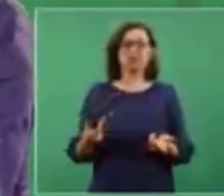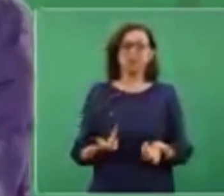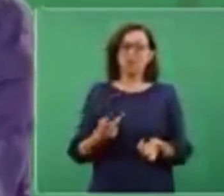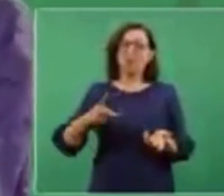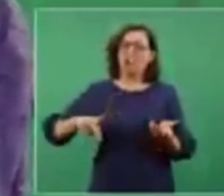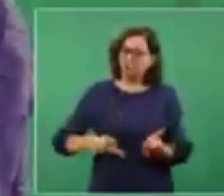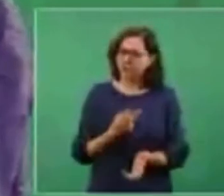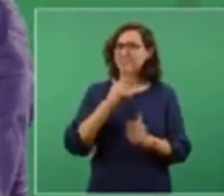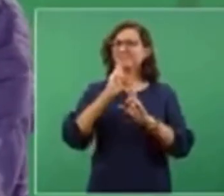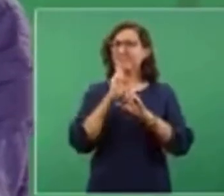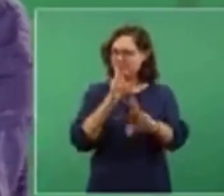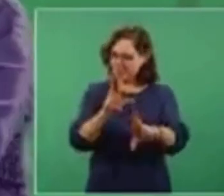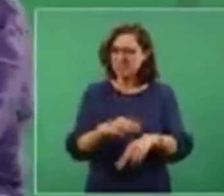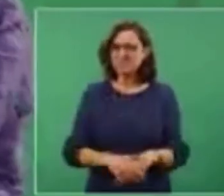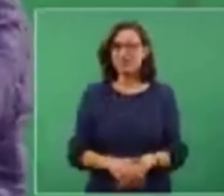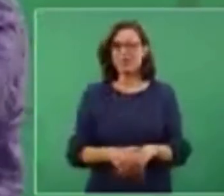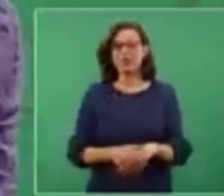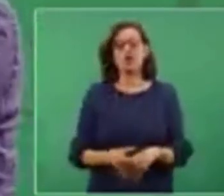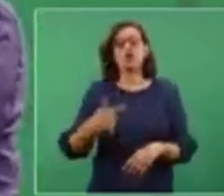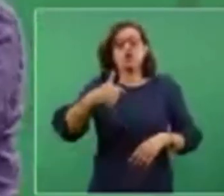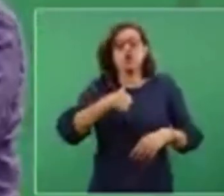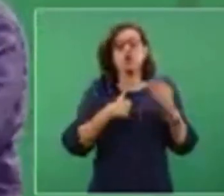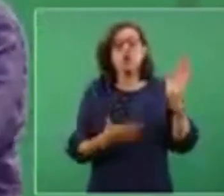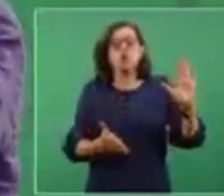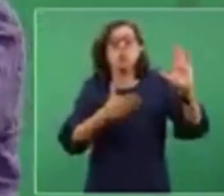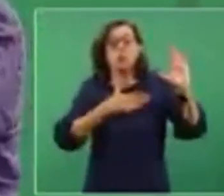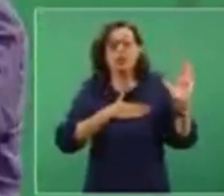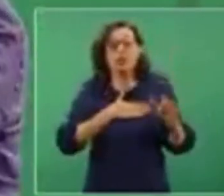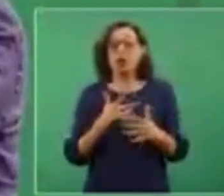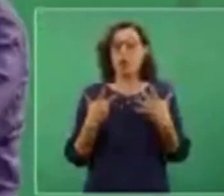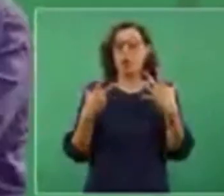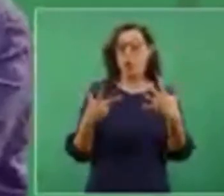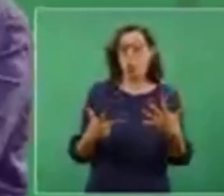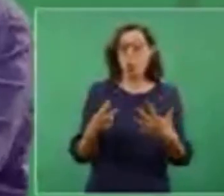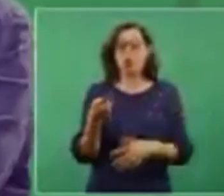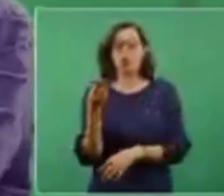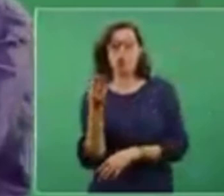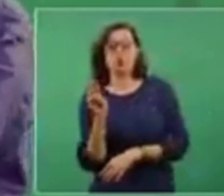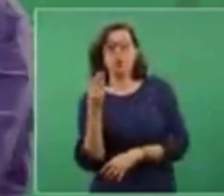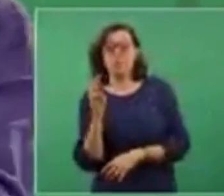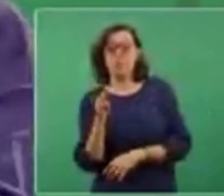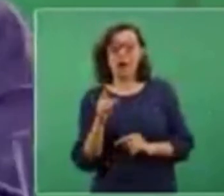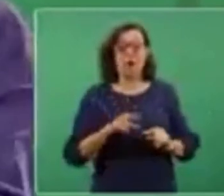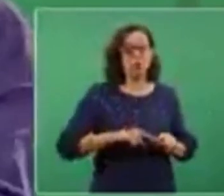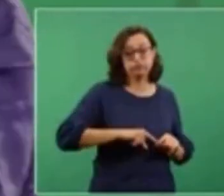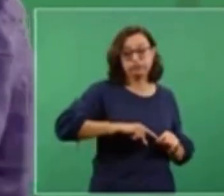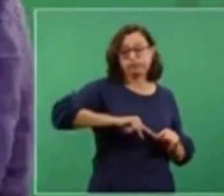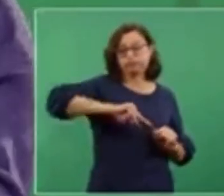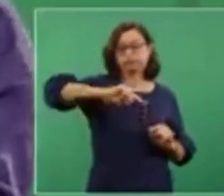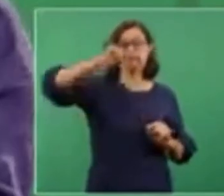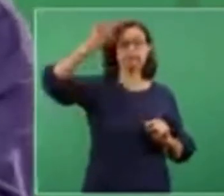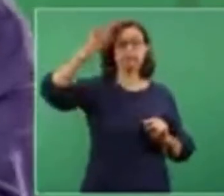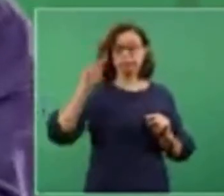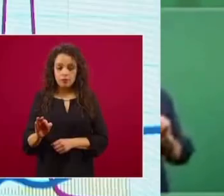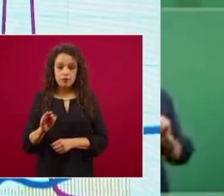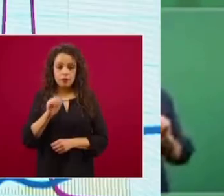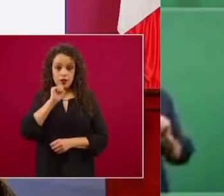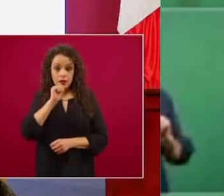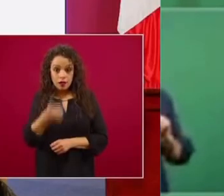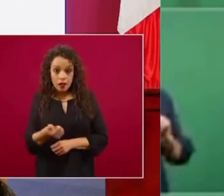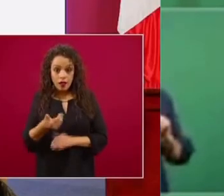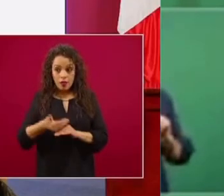Otra difamación fue que yo prometí que el 8 de mayo íbamos a llegar al pico máximo y que se iba a acabar la epidemia. Jamás dije eso.